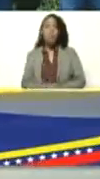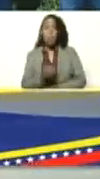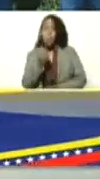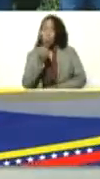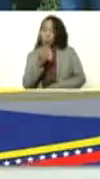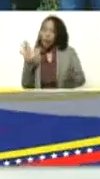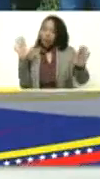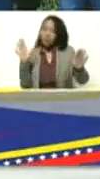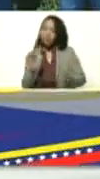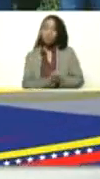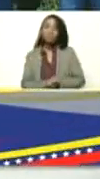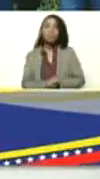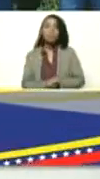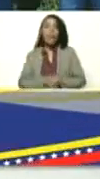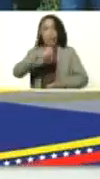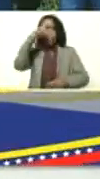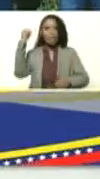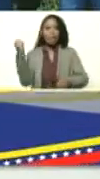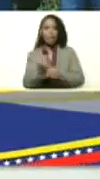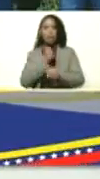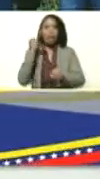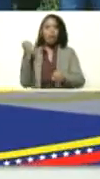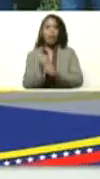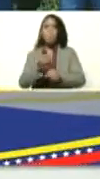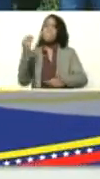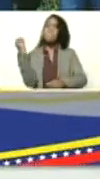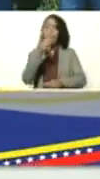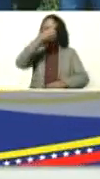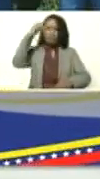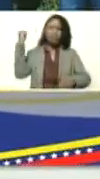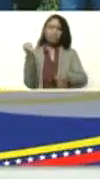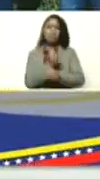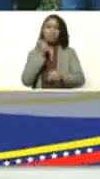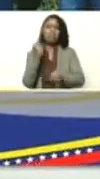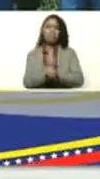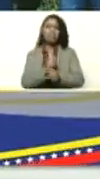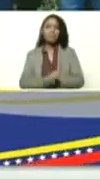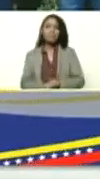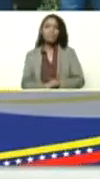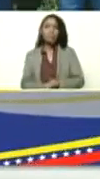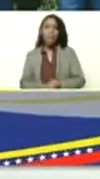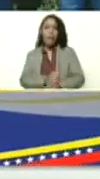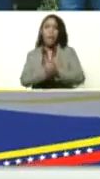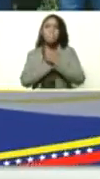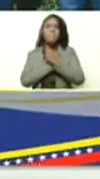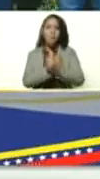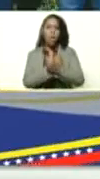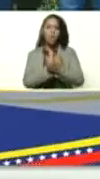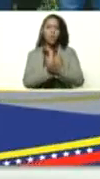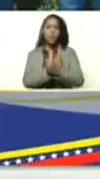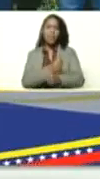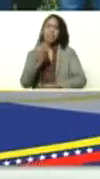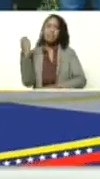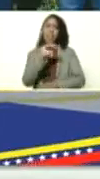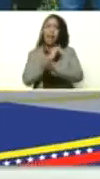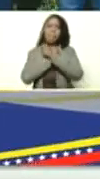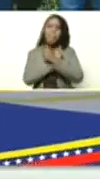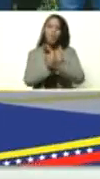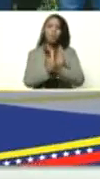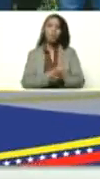Ernesto trabajo y más trabajo amor y más amor